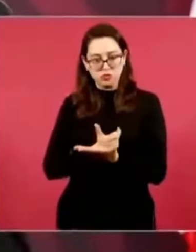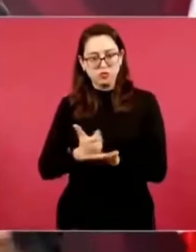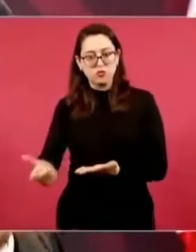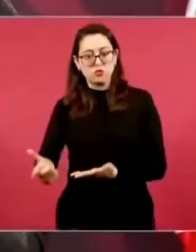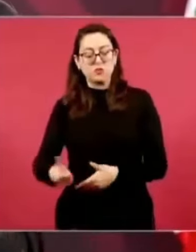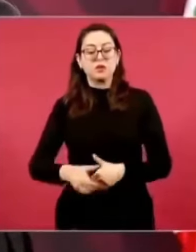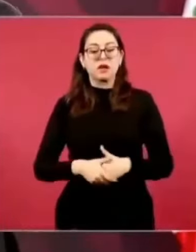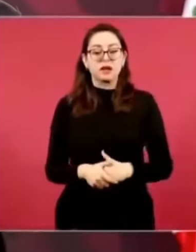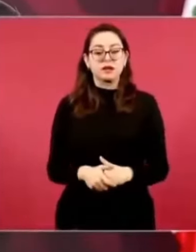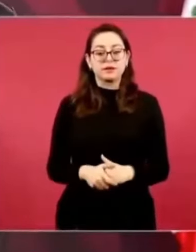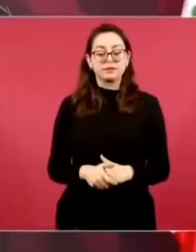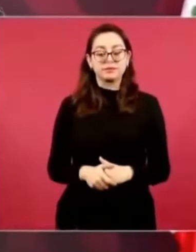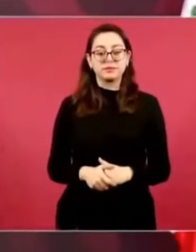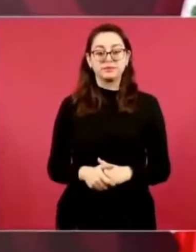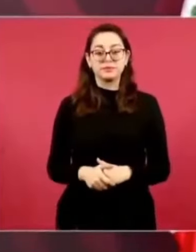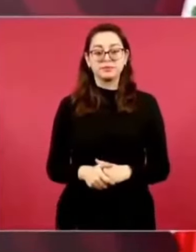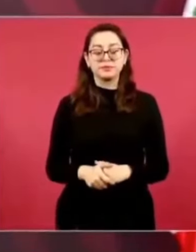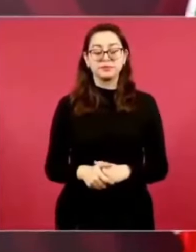del mundo.